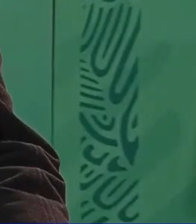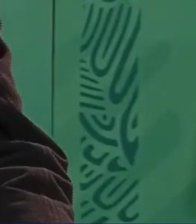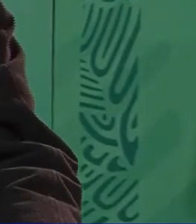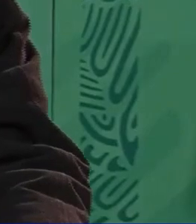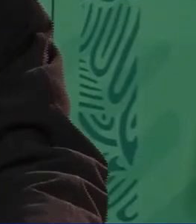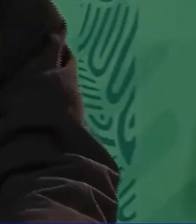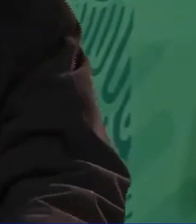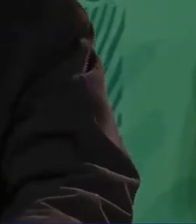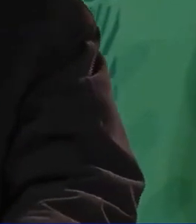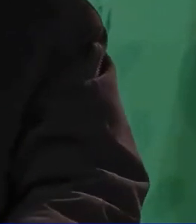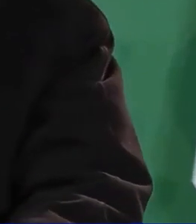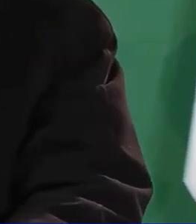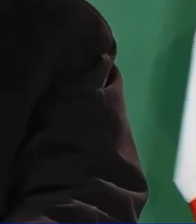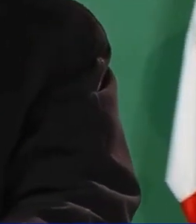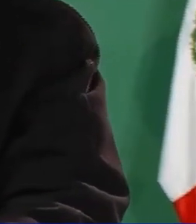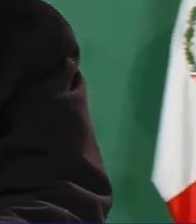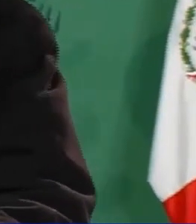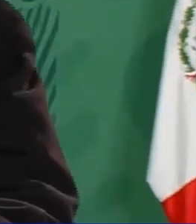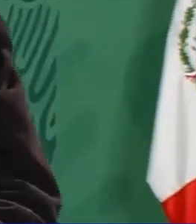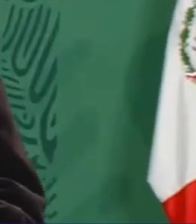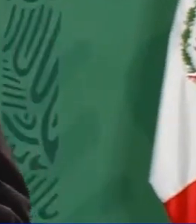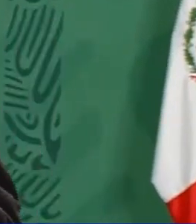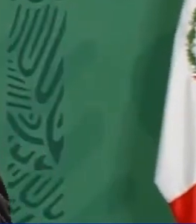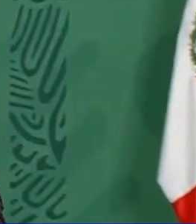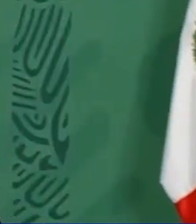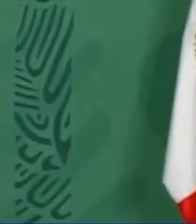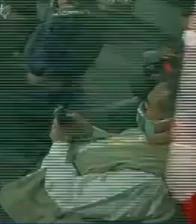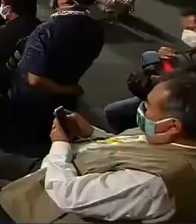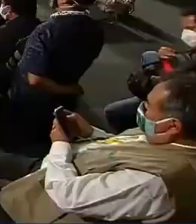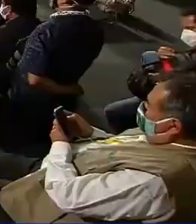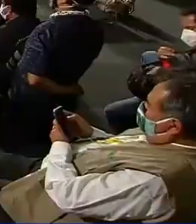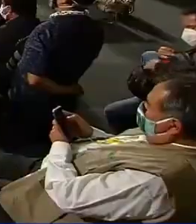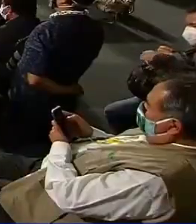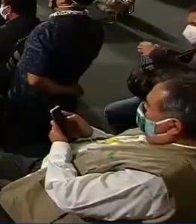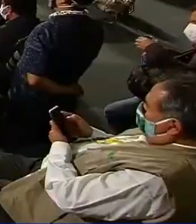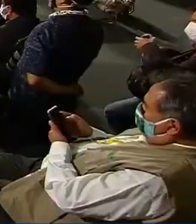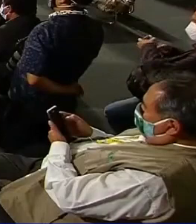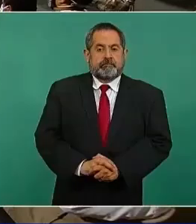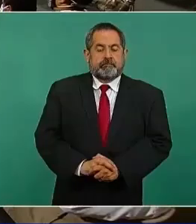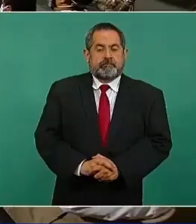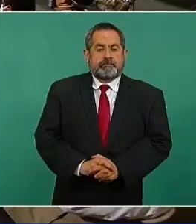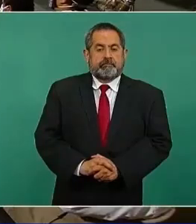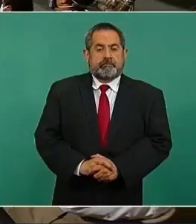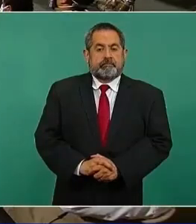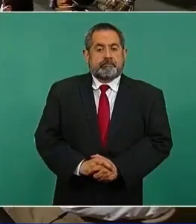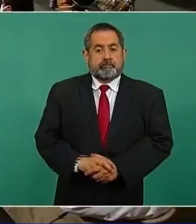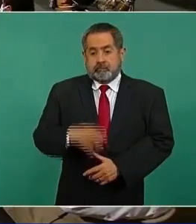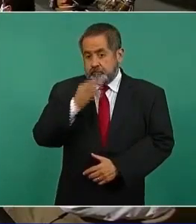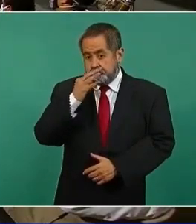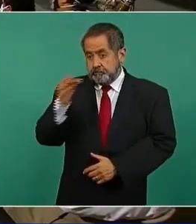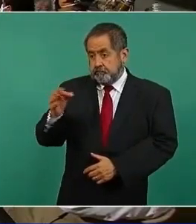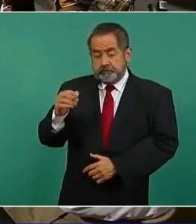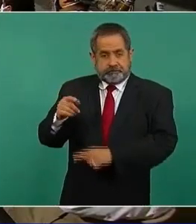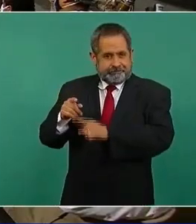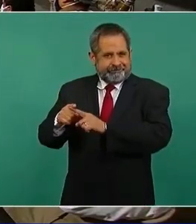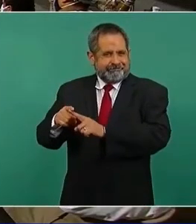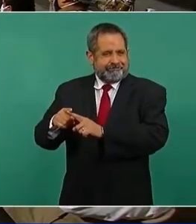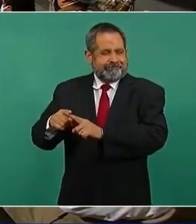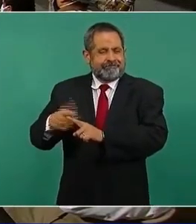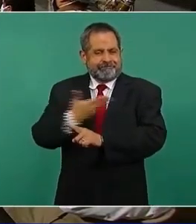Bombardier con Alstom, son las dos empresas que están construyendo los trenes